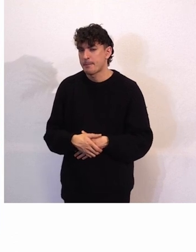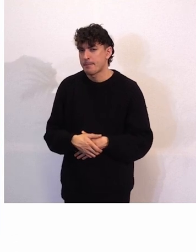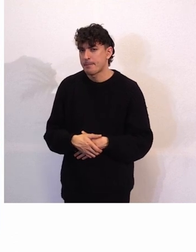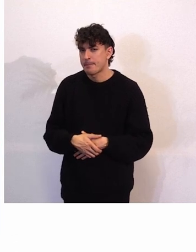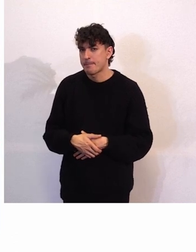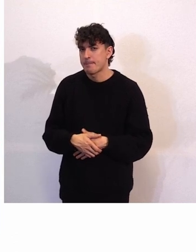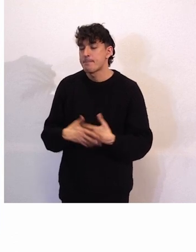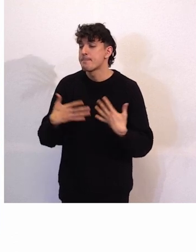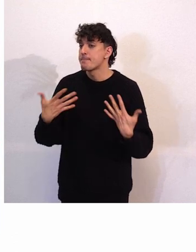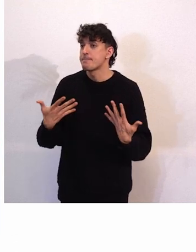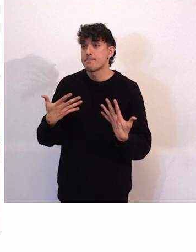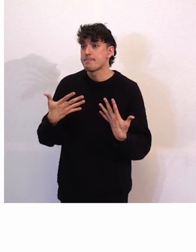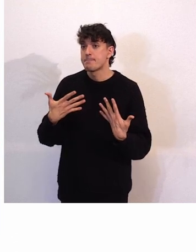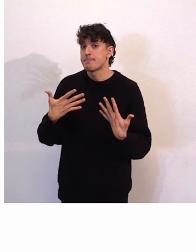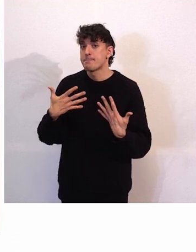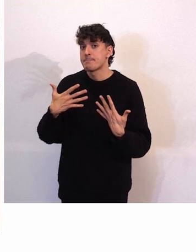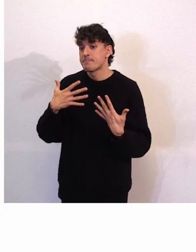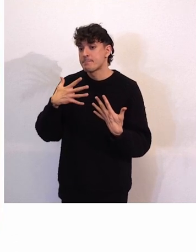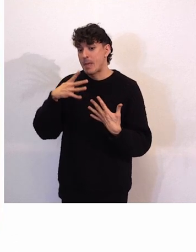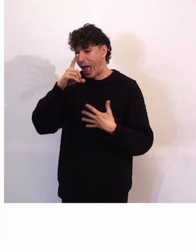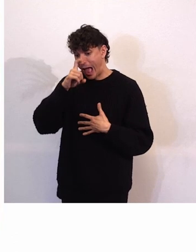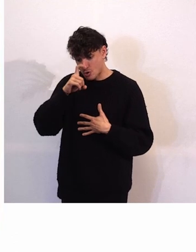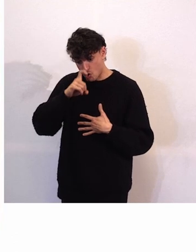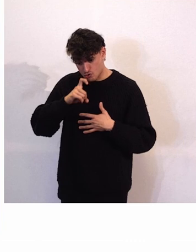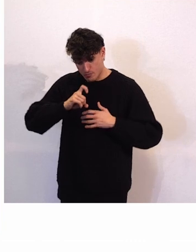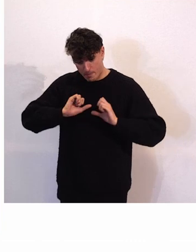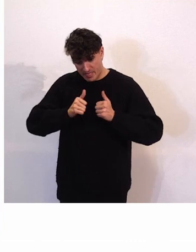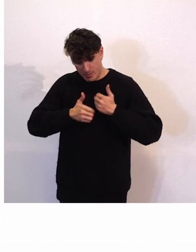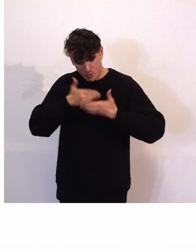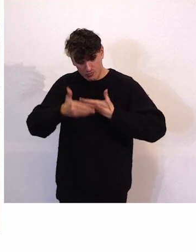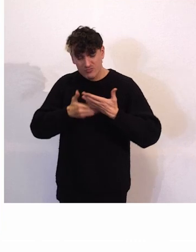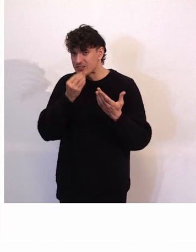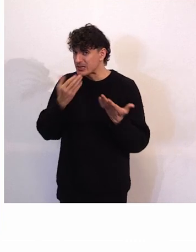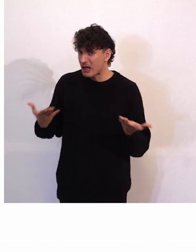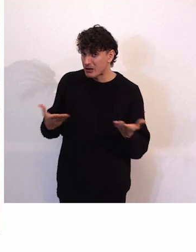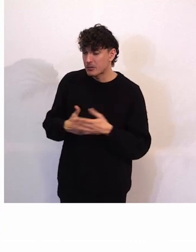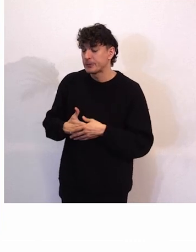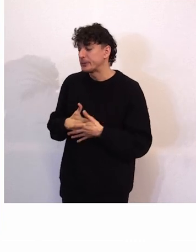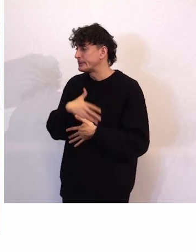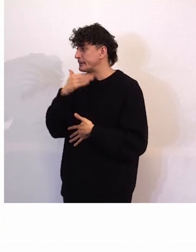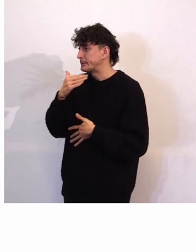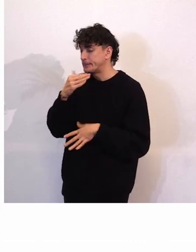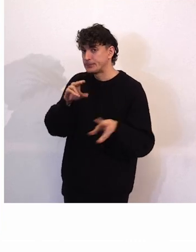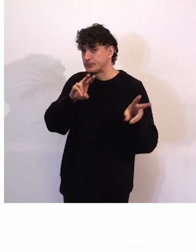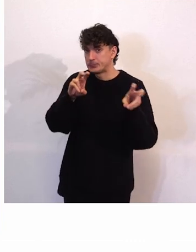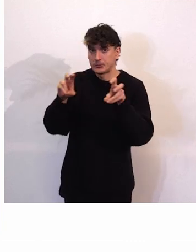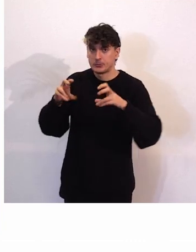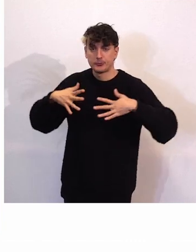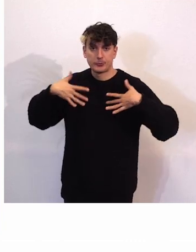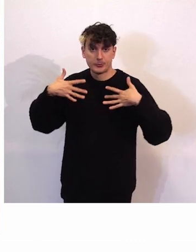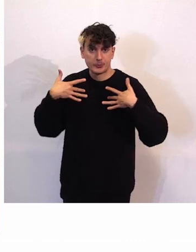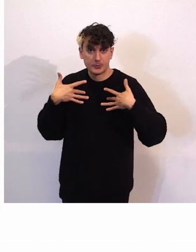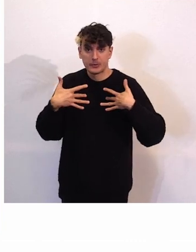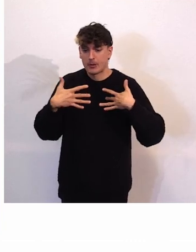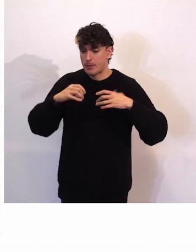viviste estos primeros años, Luis? Pues era algo nuevo para mí. Al